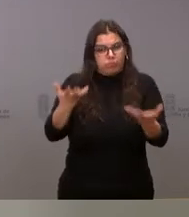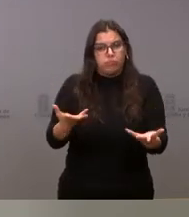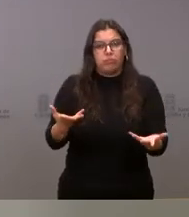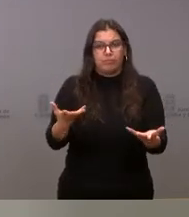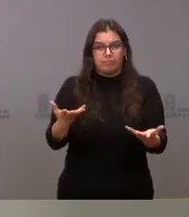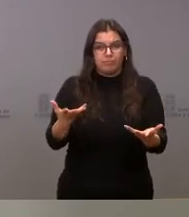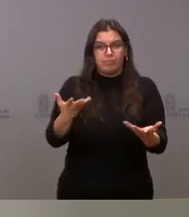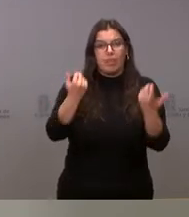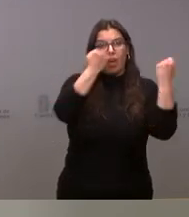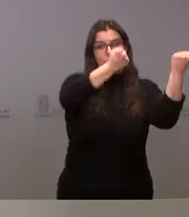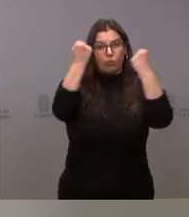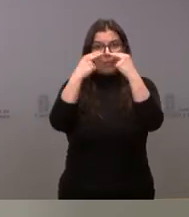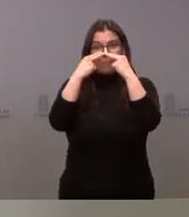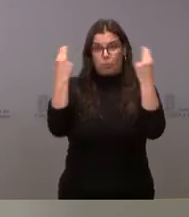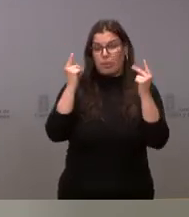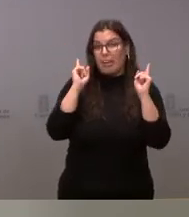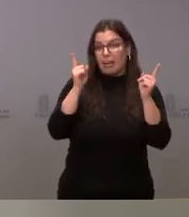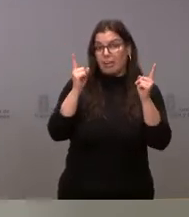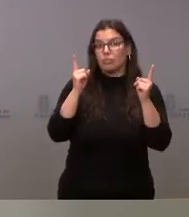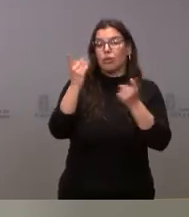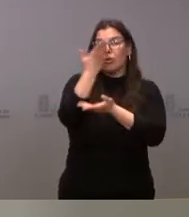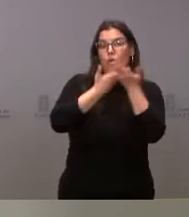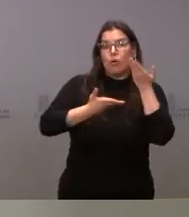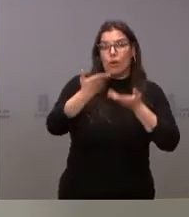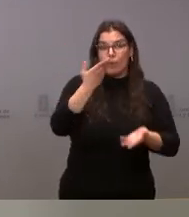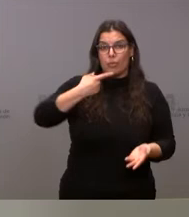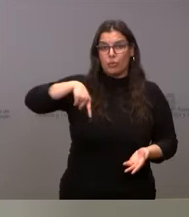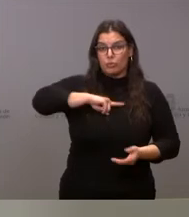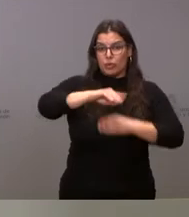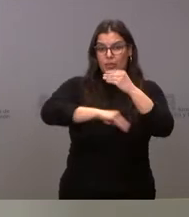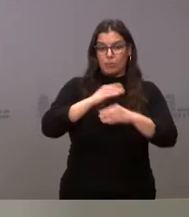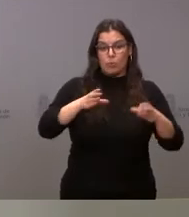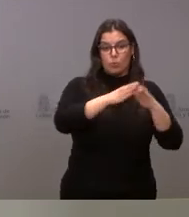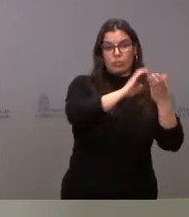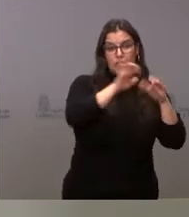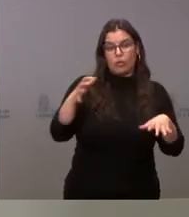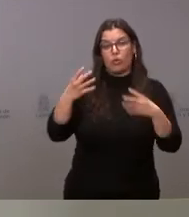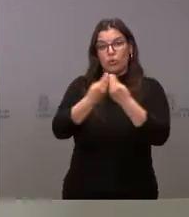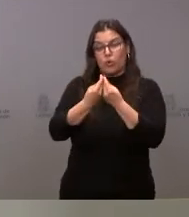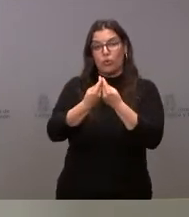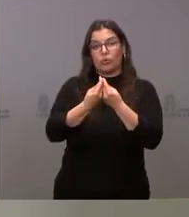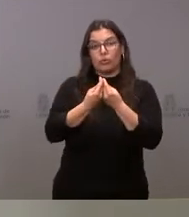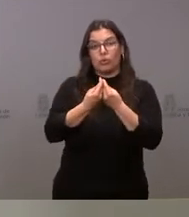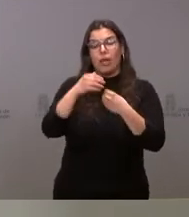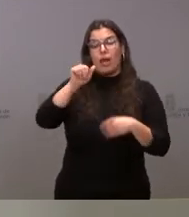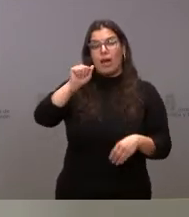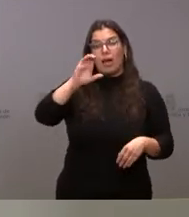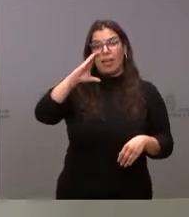las autoridades públicas. En este caso, la colaboración que estamos teniendo desde la Junta de Castilla y León con la AECID,